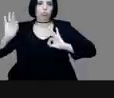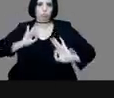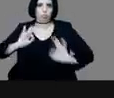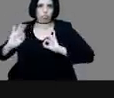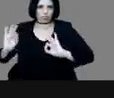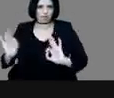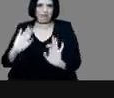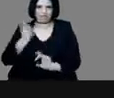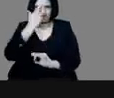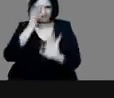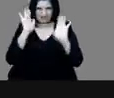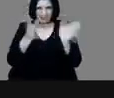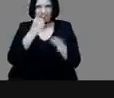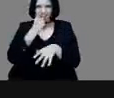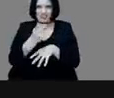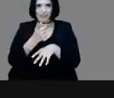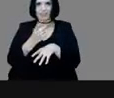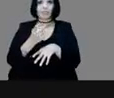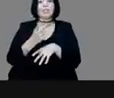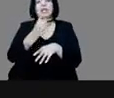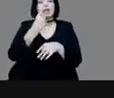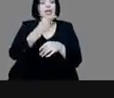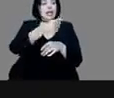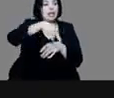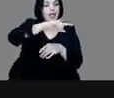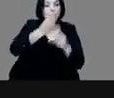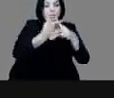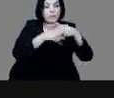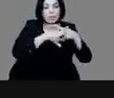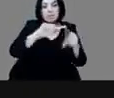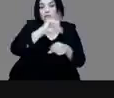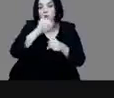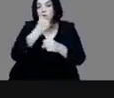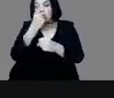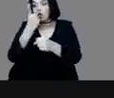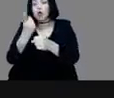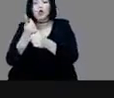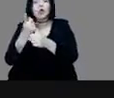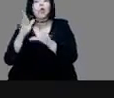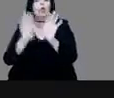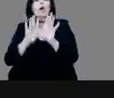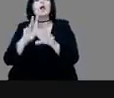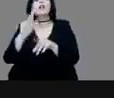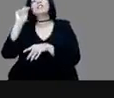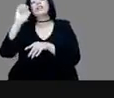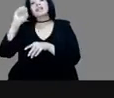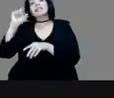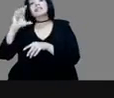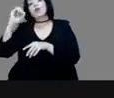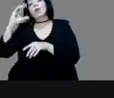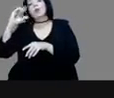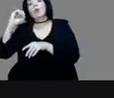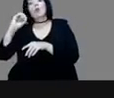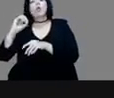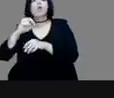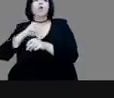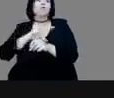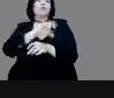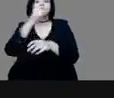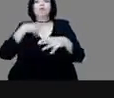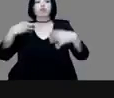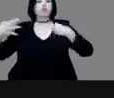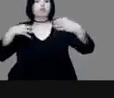de Tenochtitlan se pasa a Texcoco también y la mortalidad es enorme. Entonces, pues,